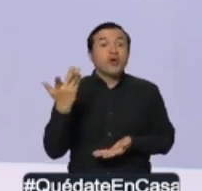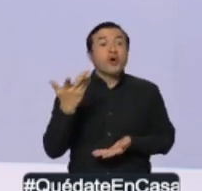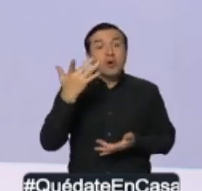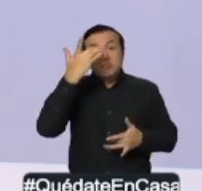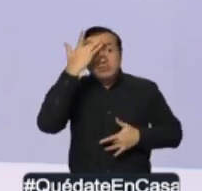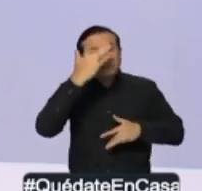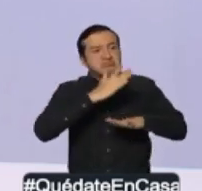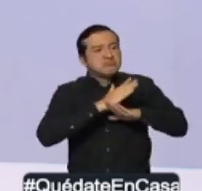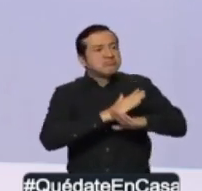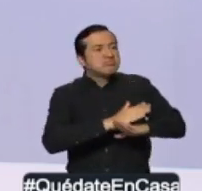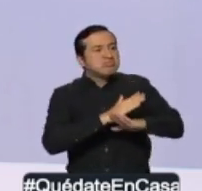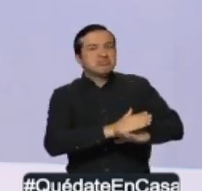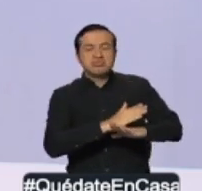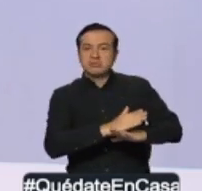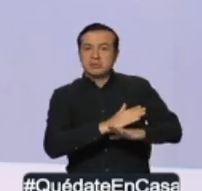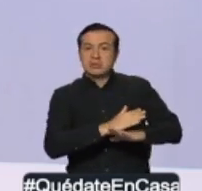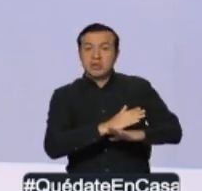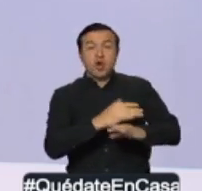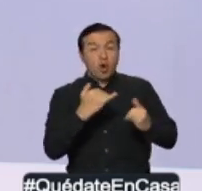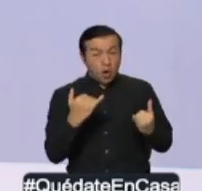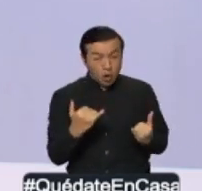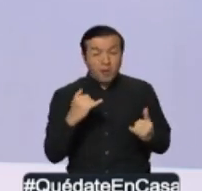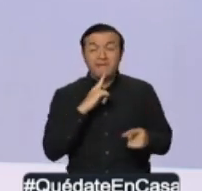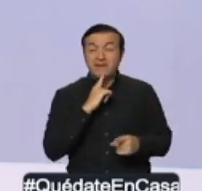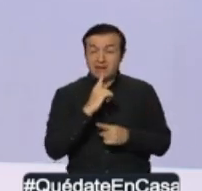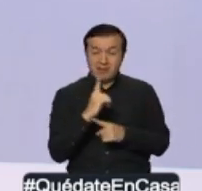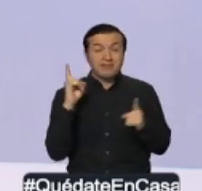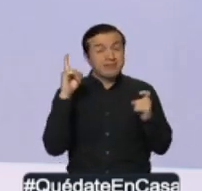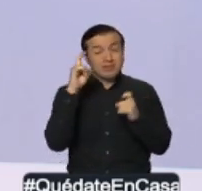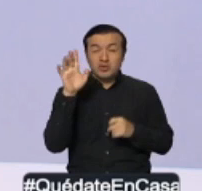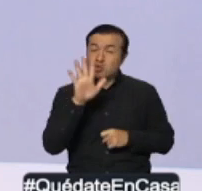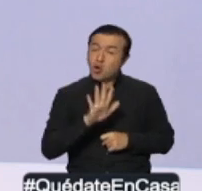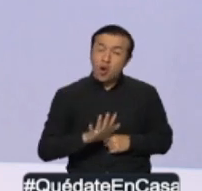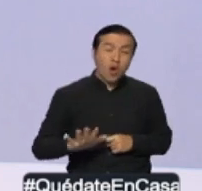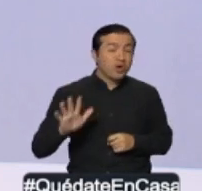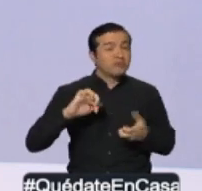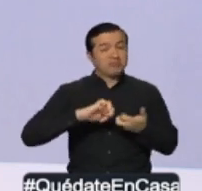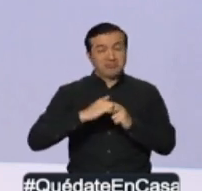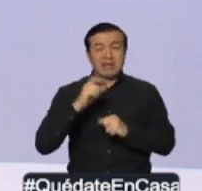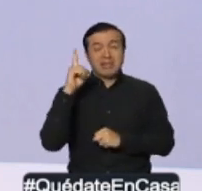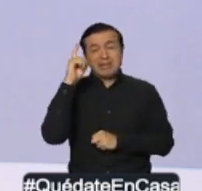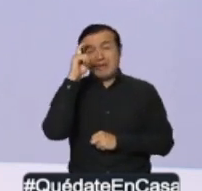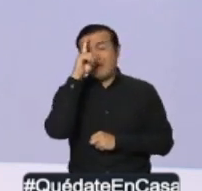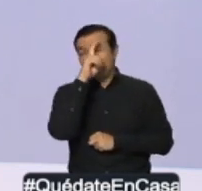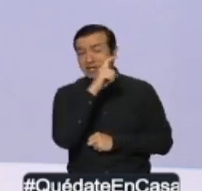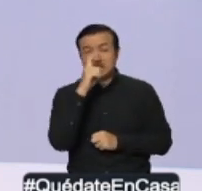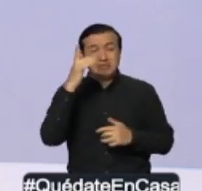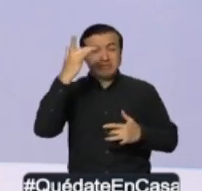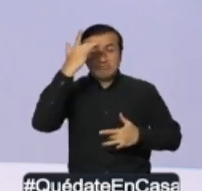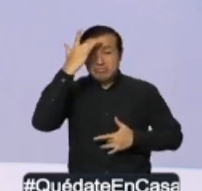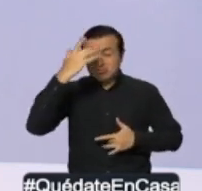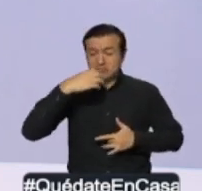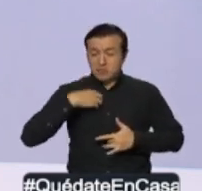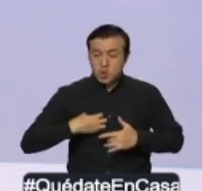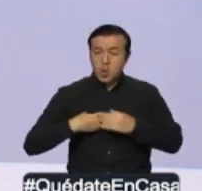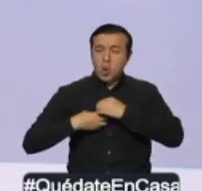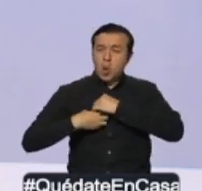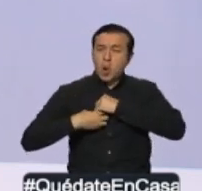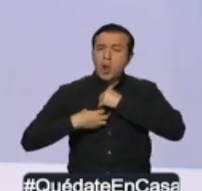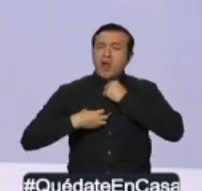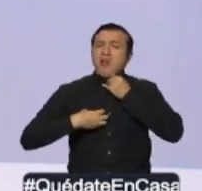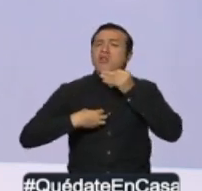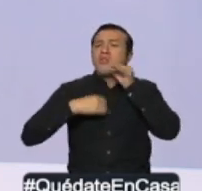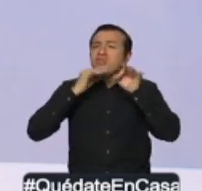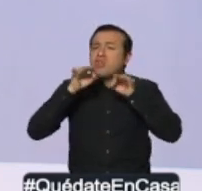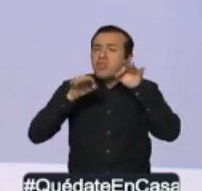nos ha puesto de rodillas a todos los humanos. No hay un rincón en el mundo que no se